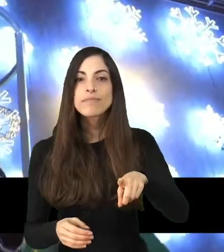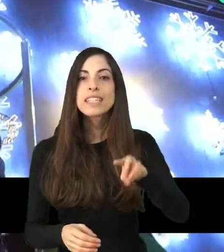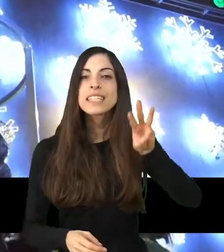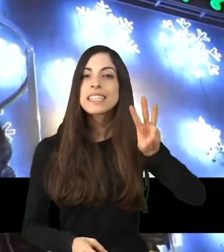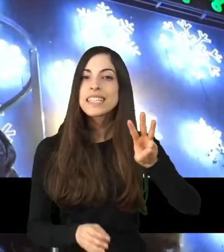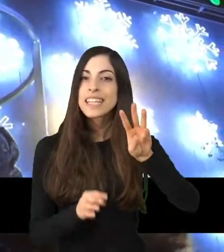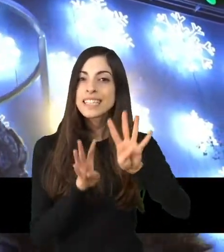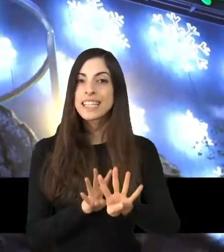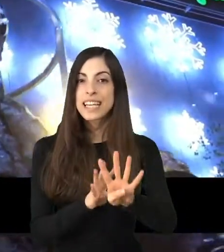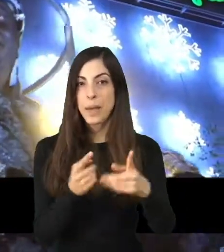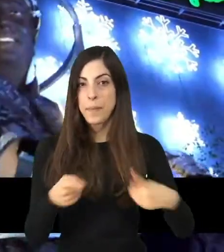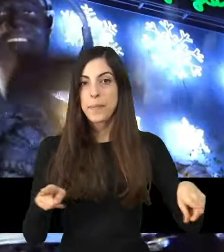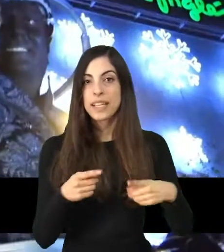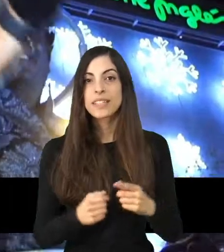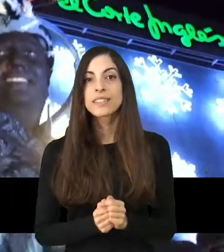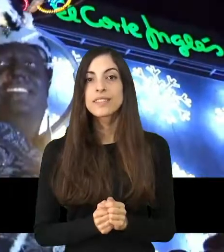institutos cordobeses.